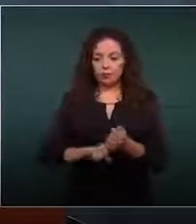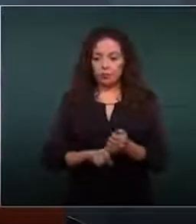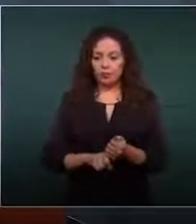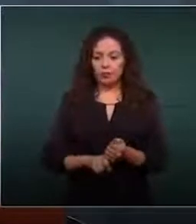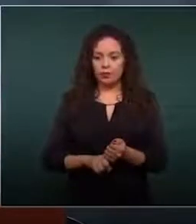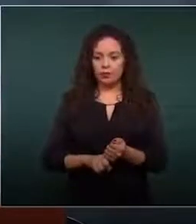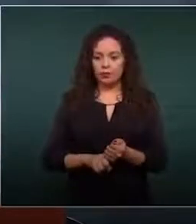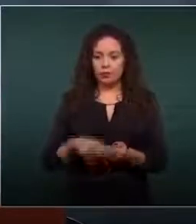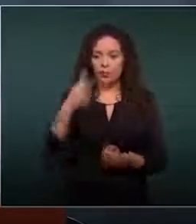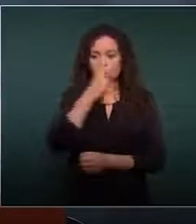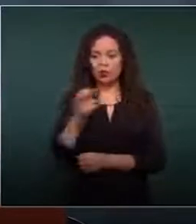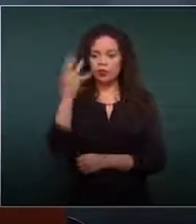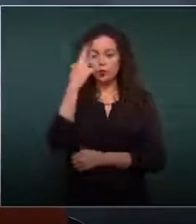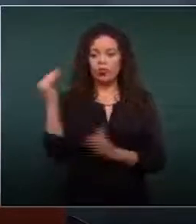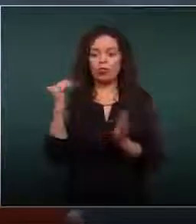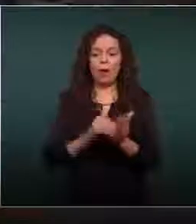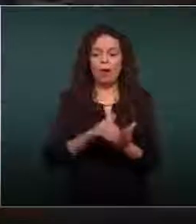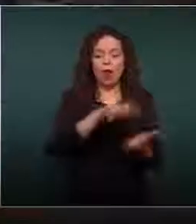mil barriles.